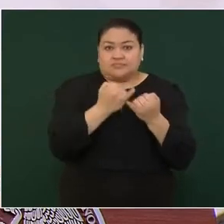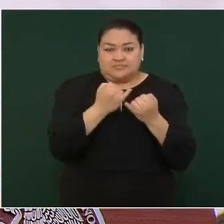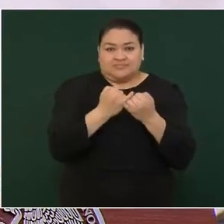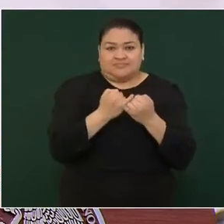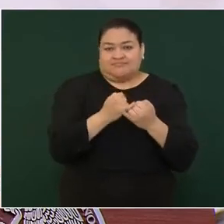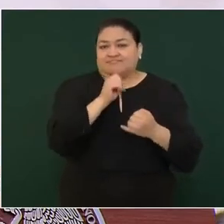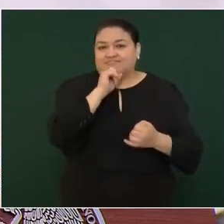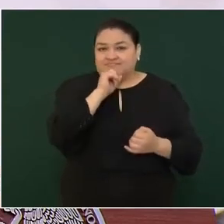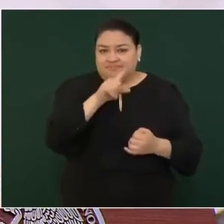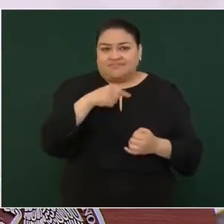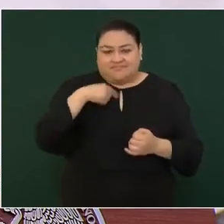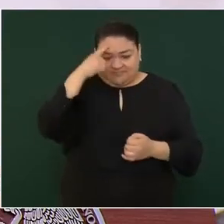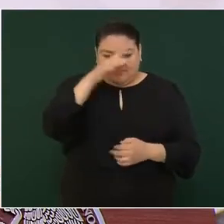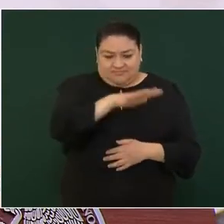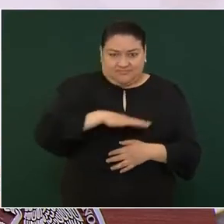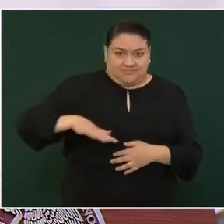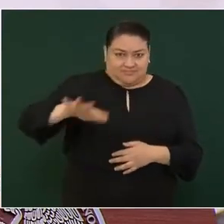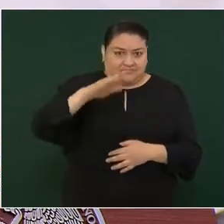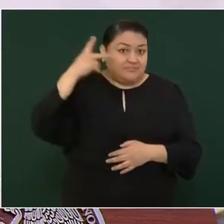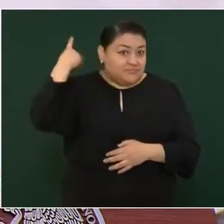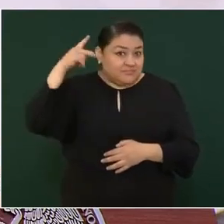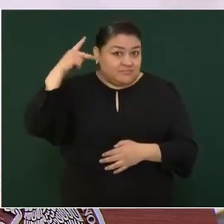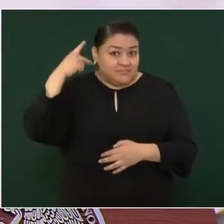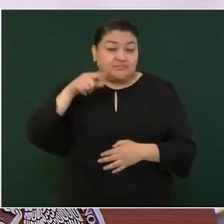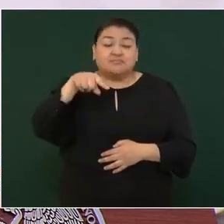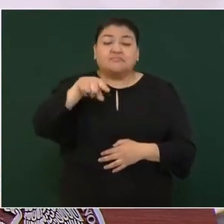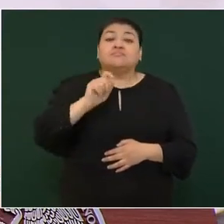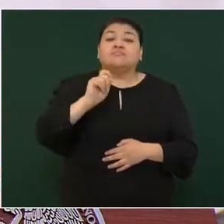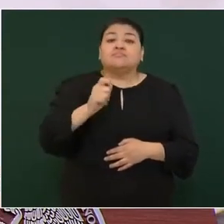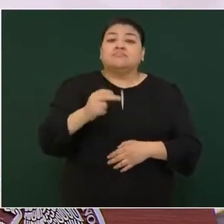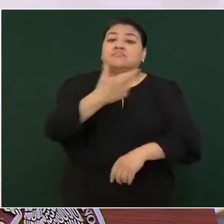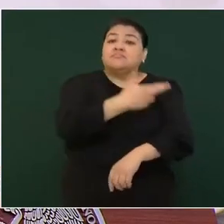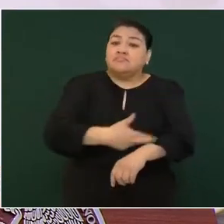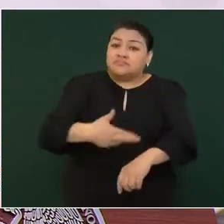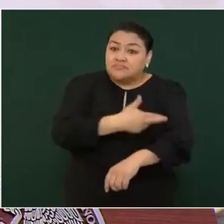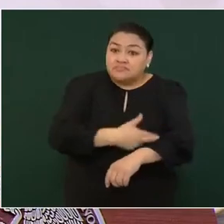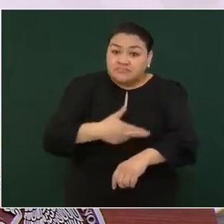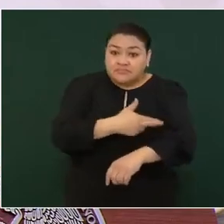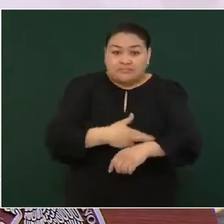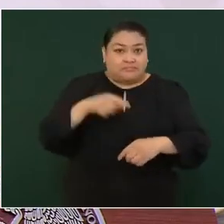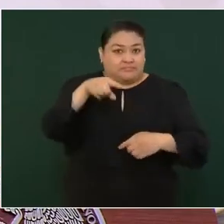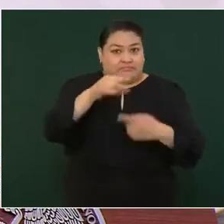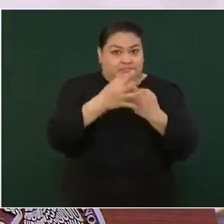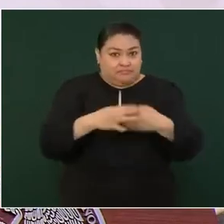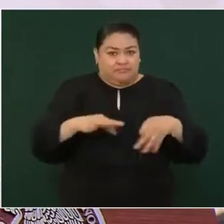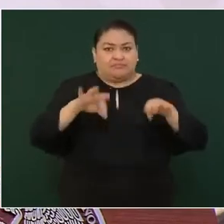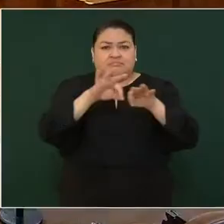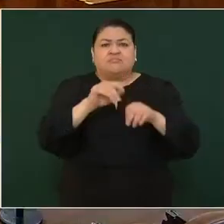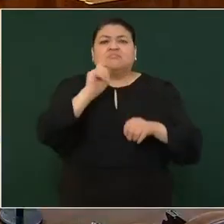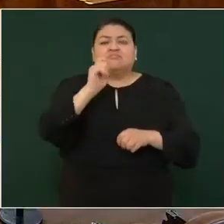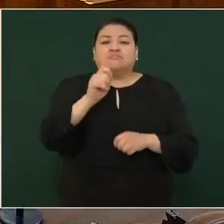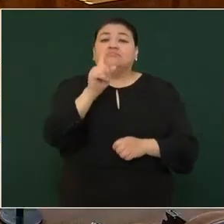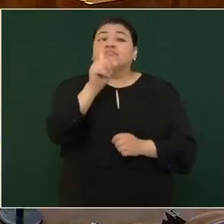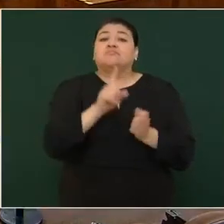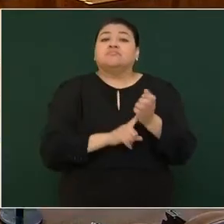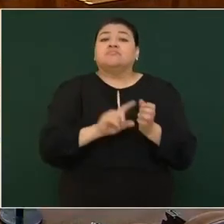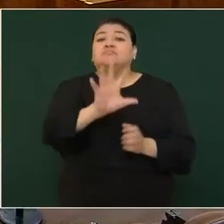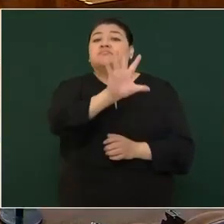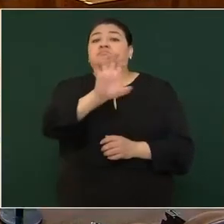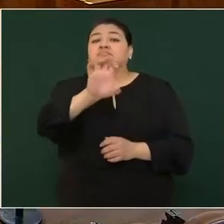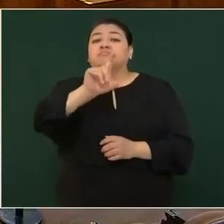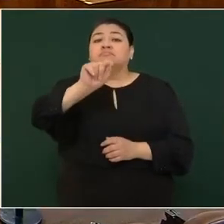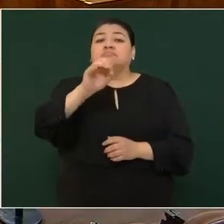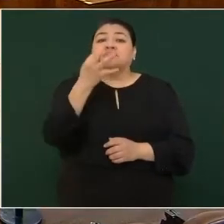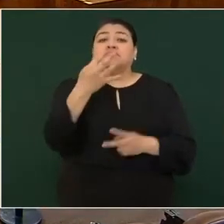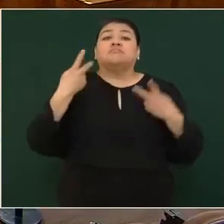en esta entidad, se han tenido como relevantes, pues mil 523